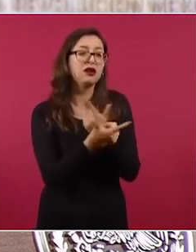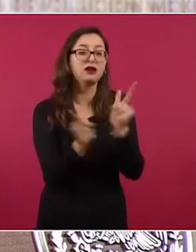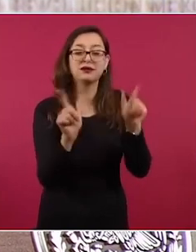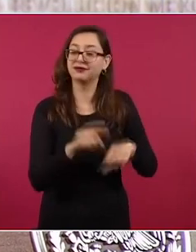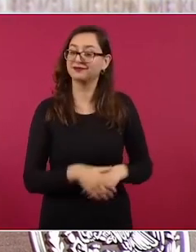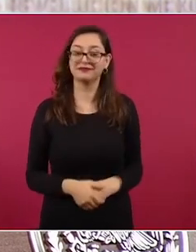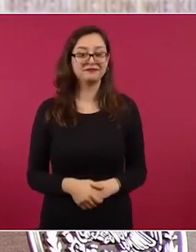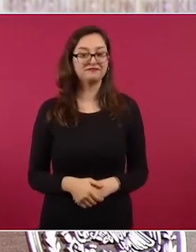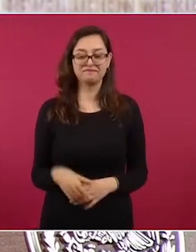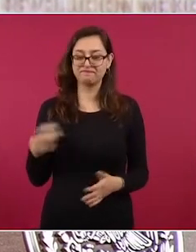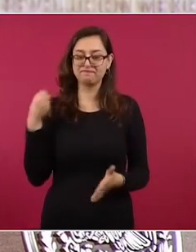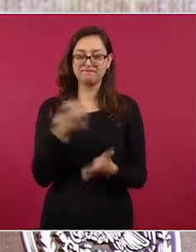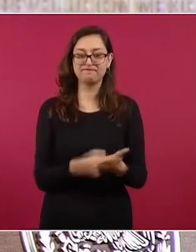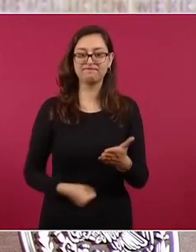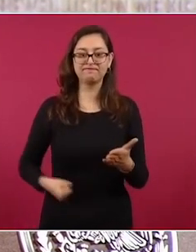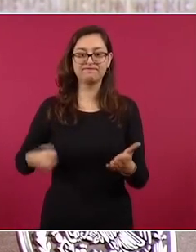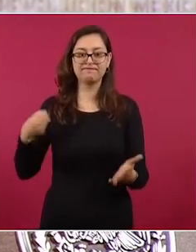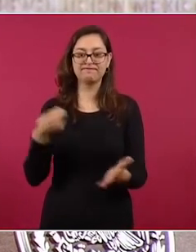se conquista.